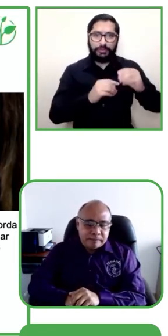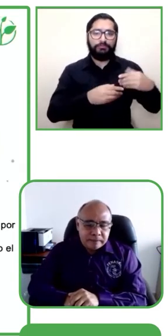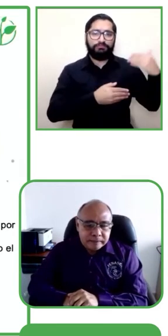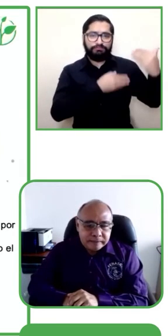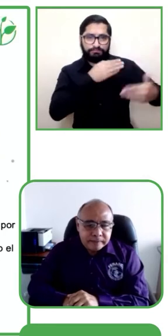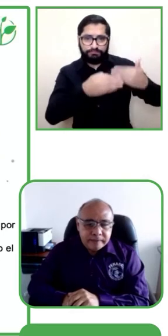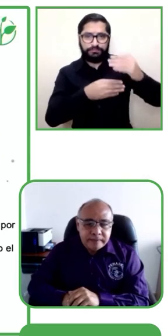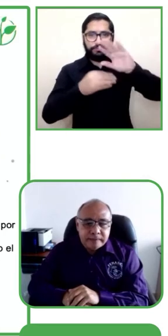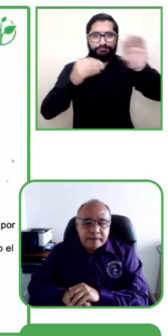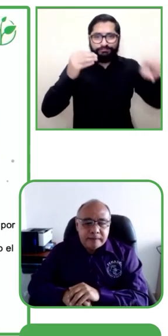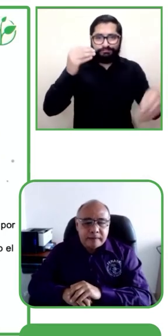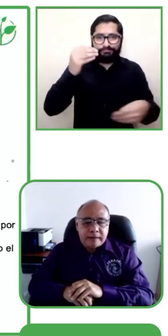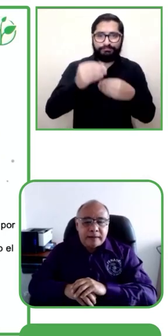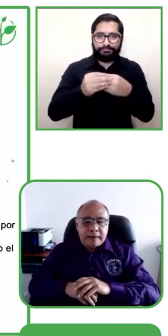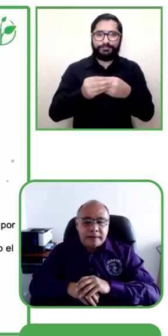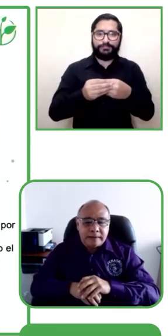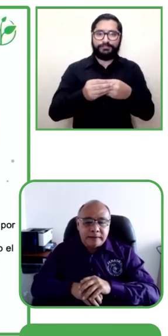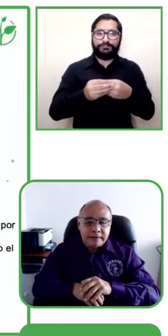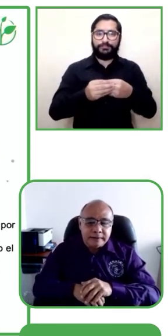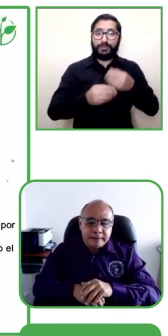se realizó y se inauguró en Bolivia.